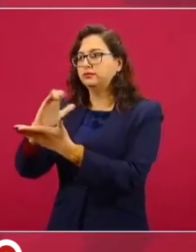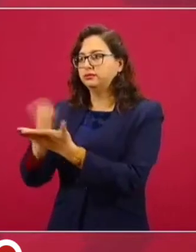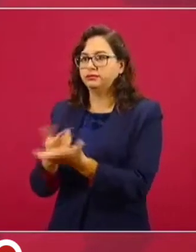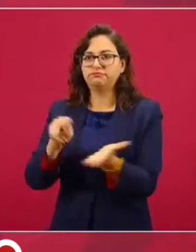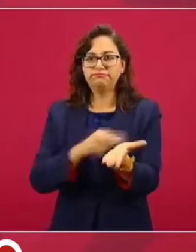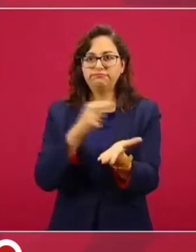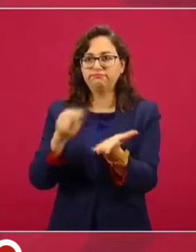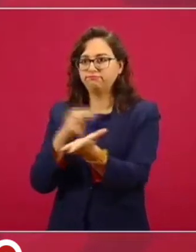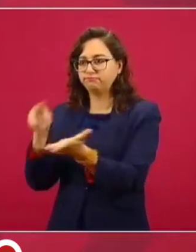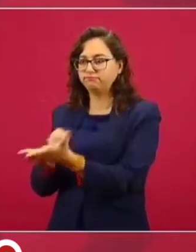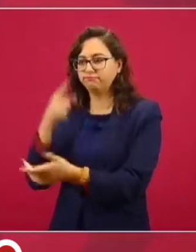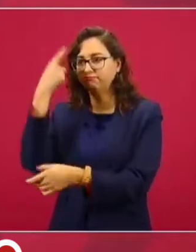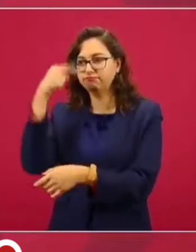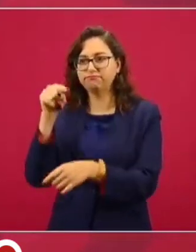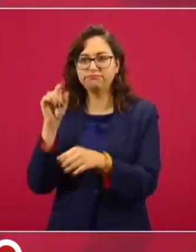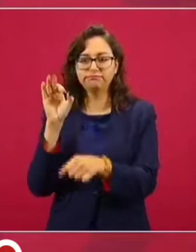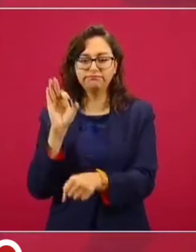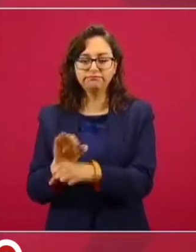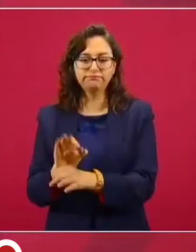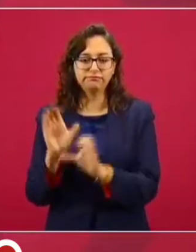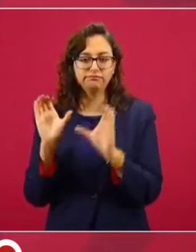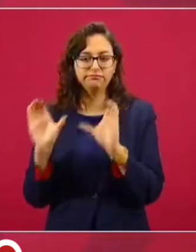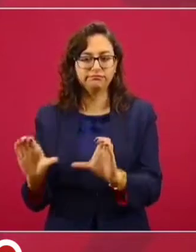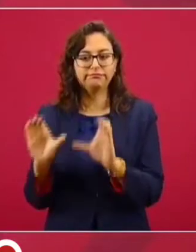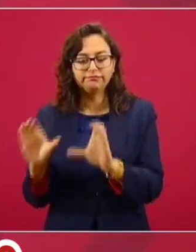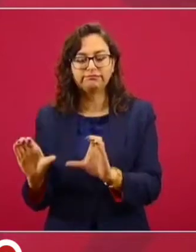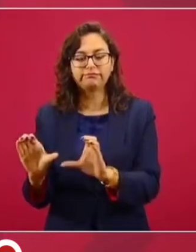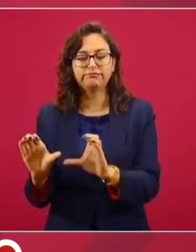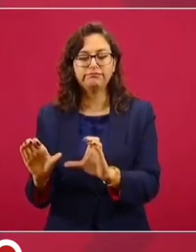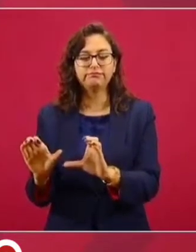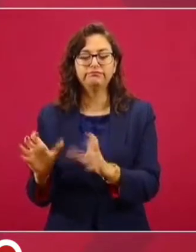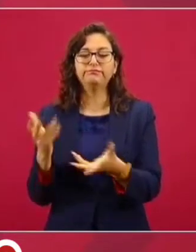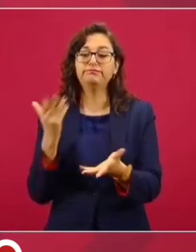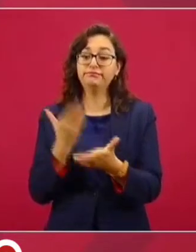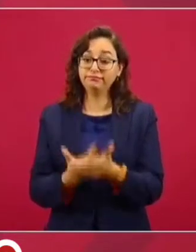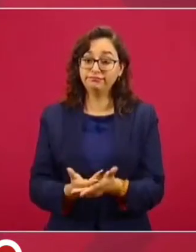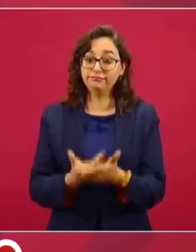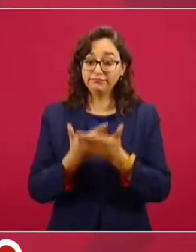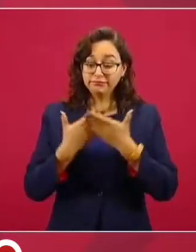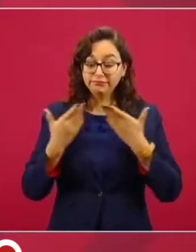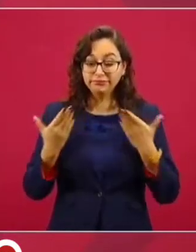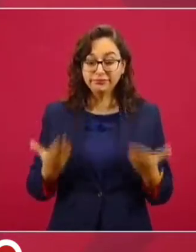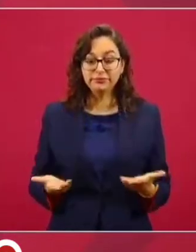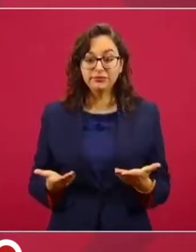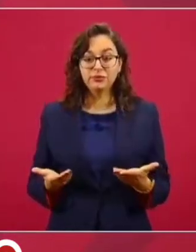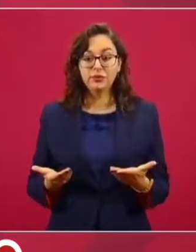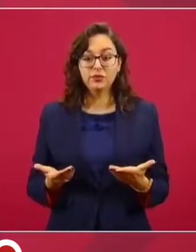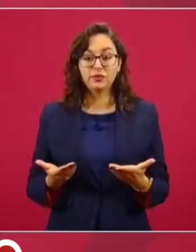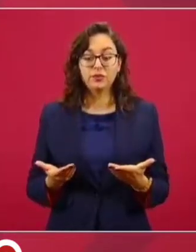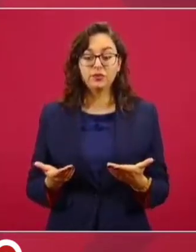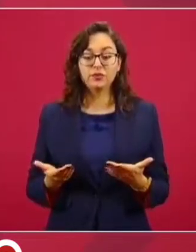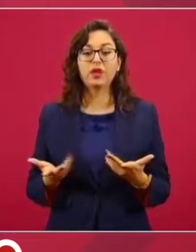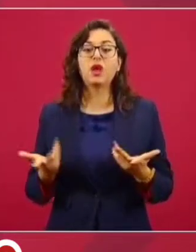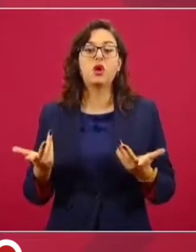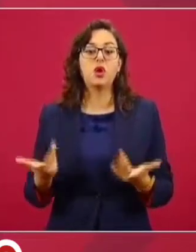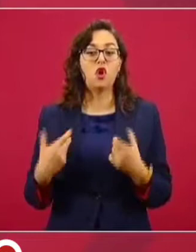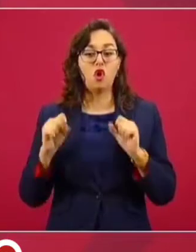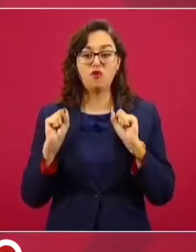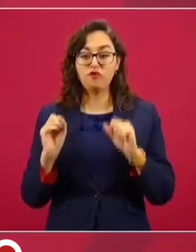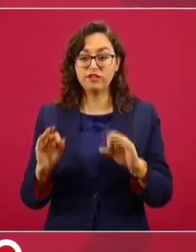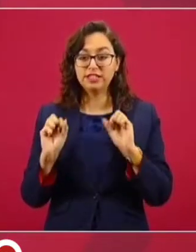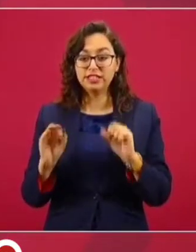Entonces, ahora el cuidado de todas las oficinas